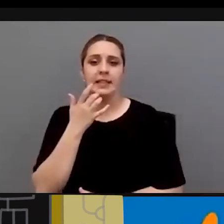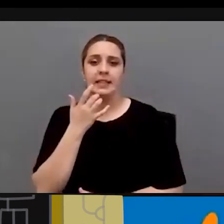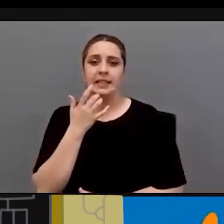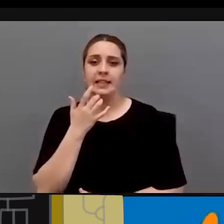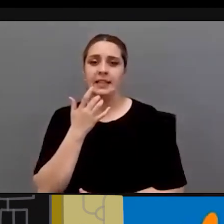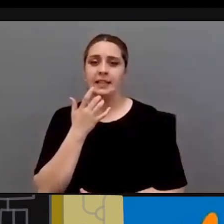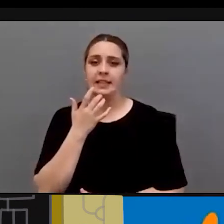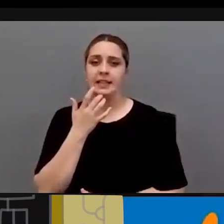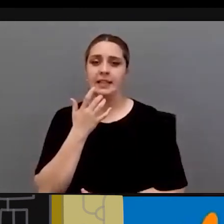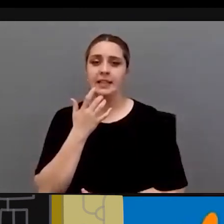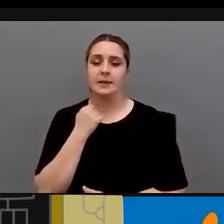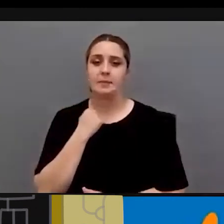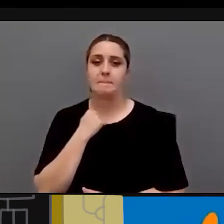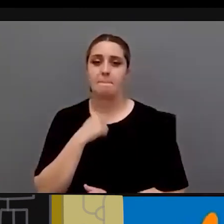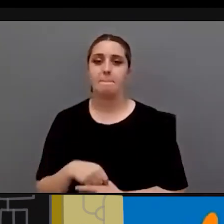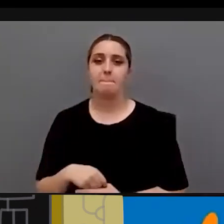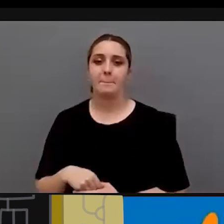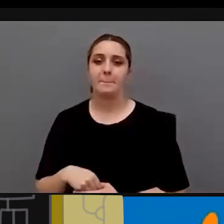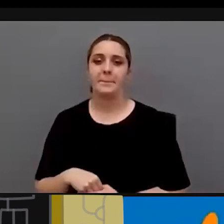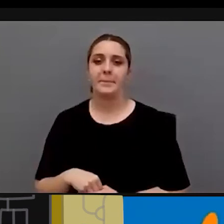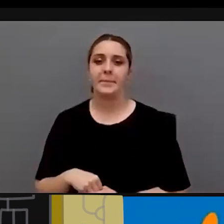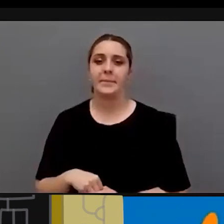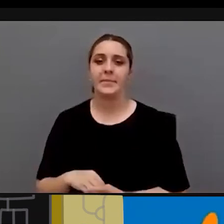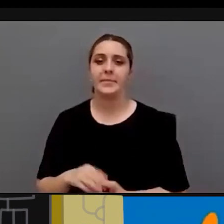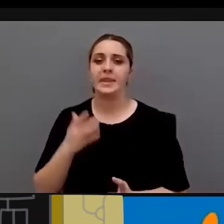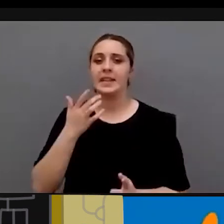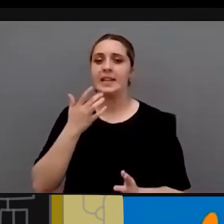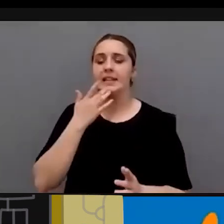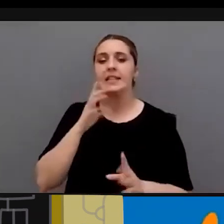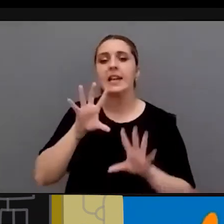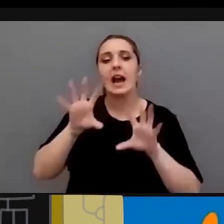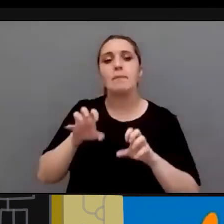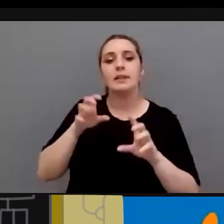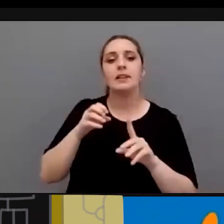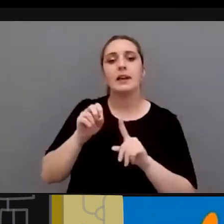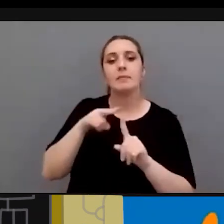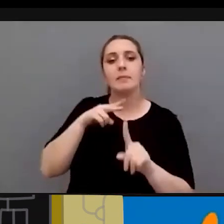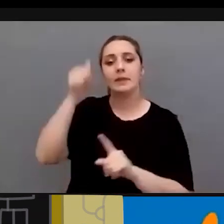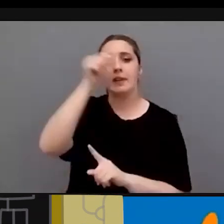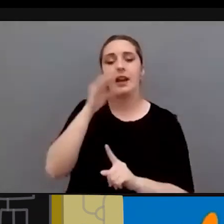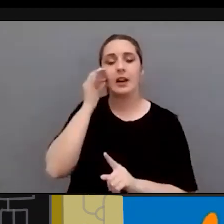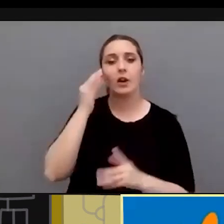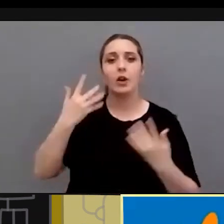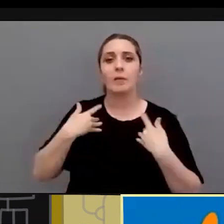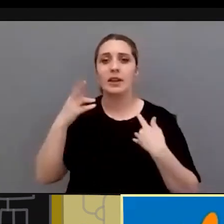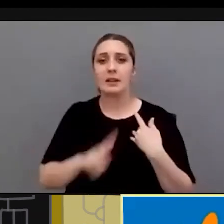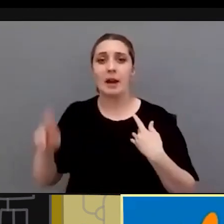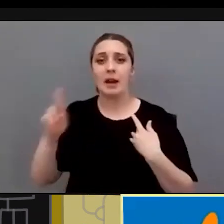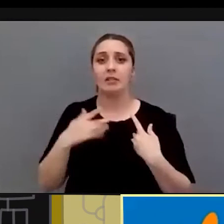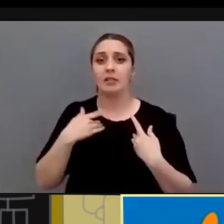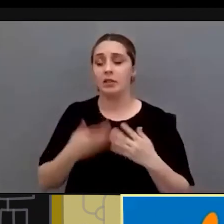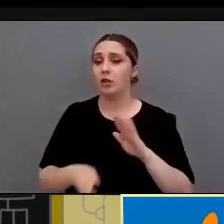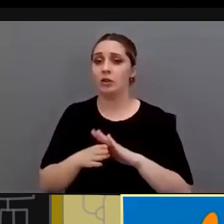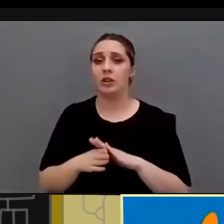perspectiva de género la revictimización sigue produciéndose Ángeles Totalmente lo que